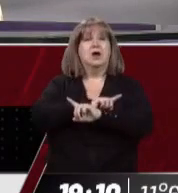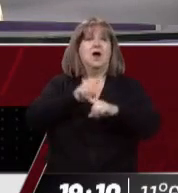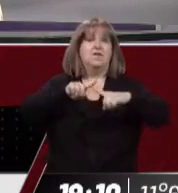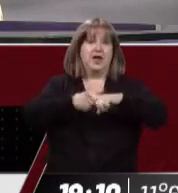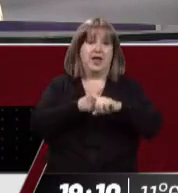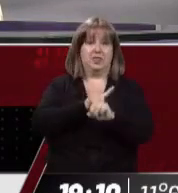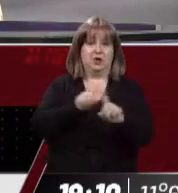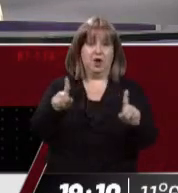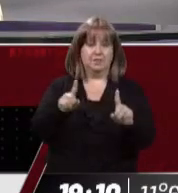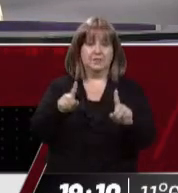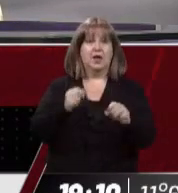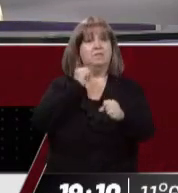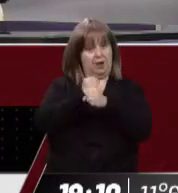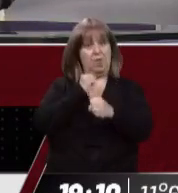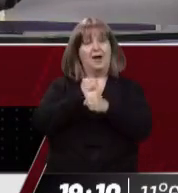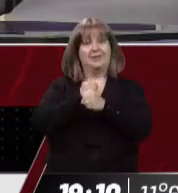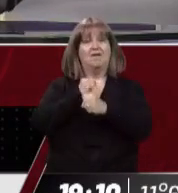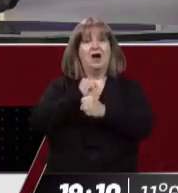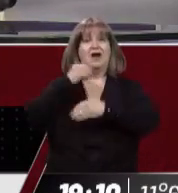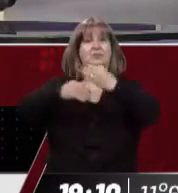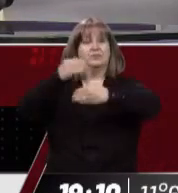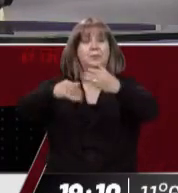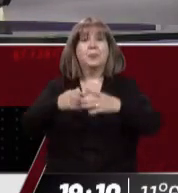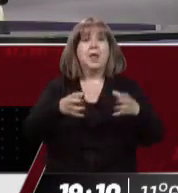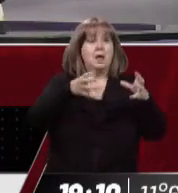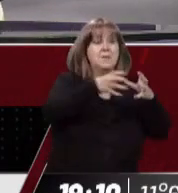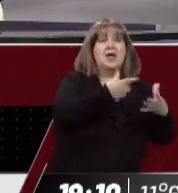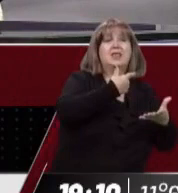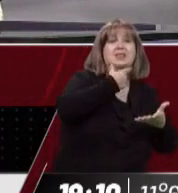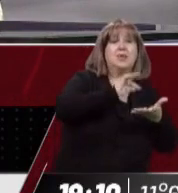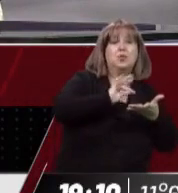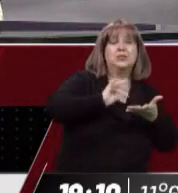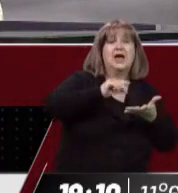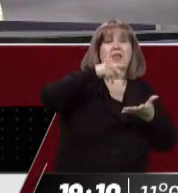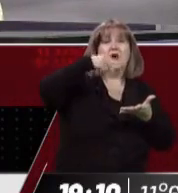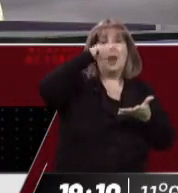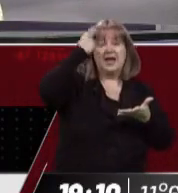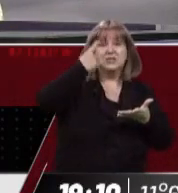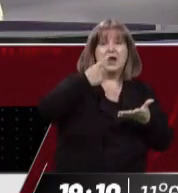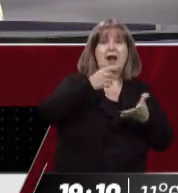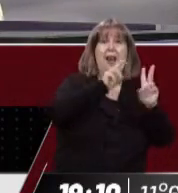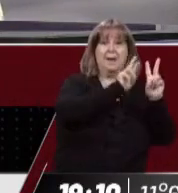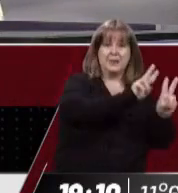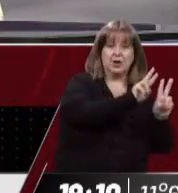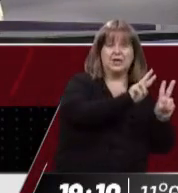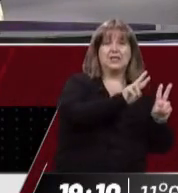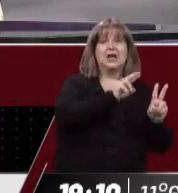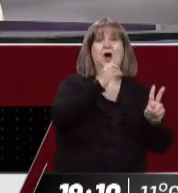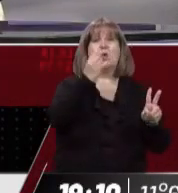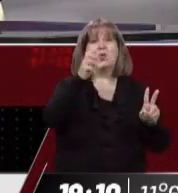a la justicia federal esta denuncia es la diputada nacional peronista Marisa Uceda, con el aval de dos